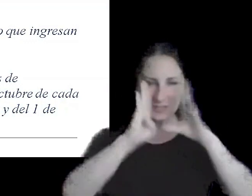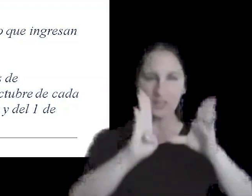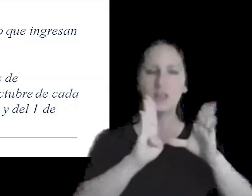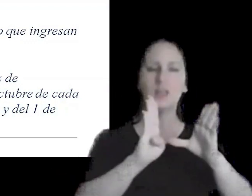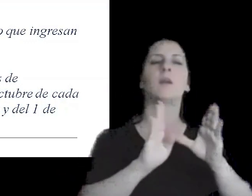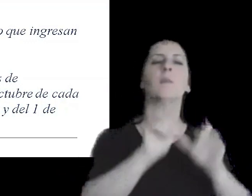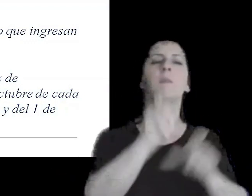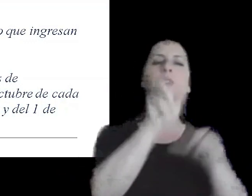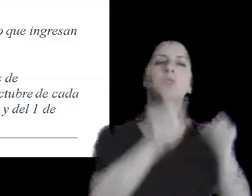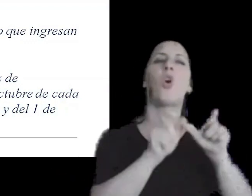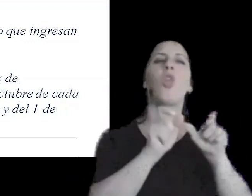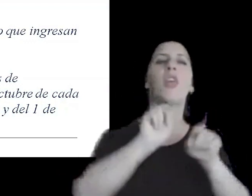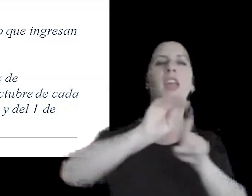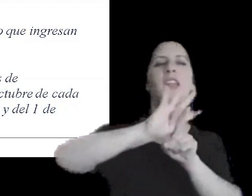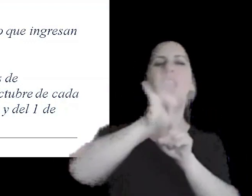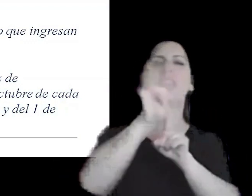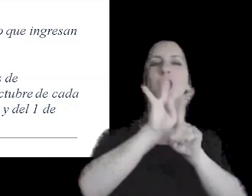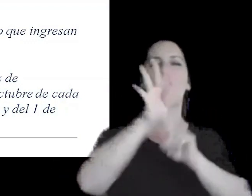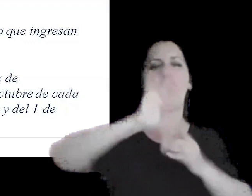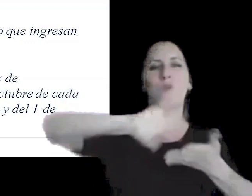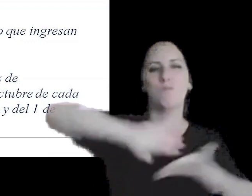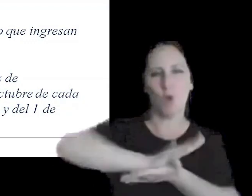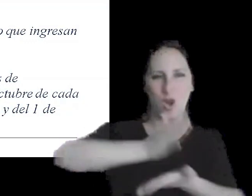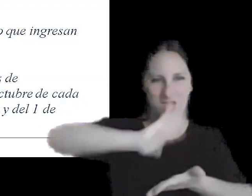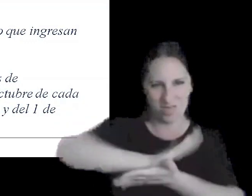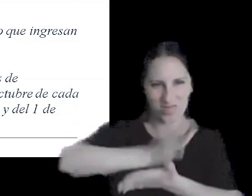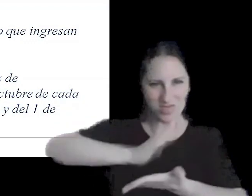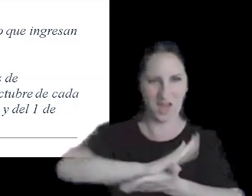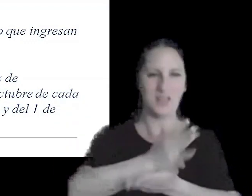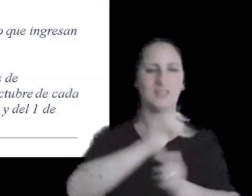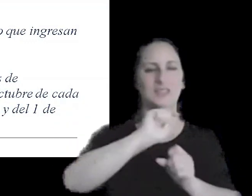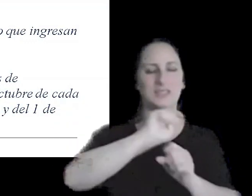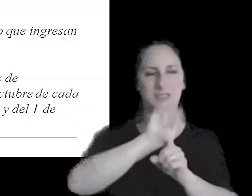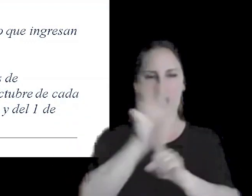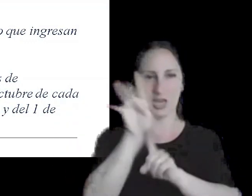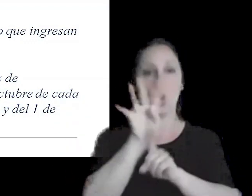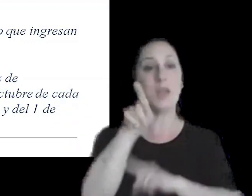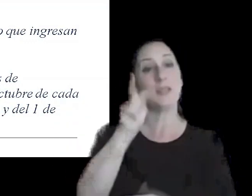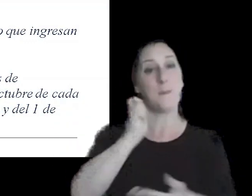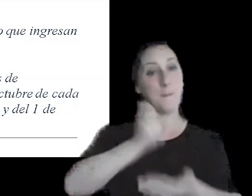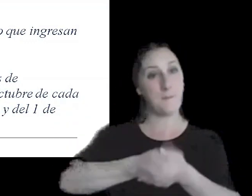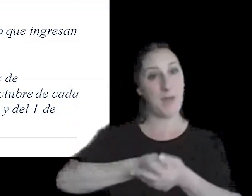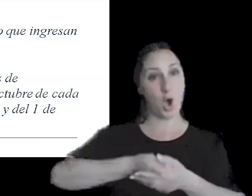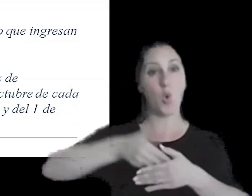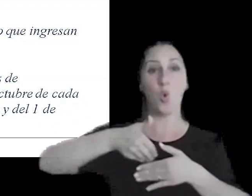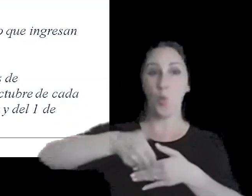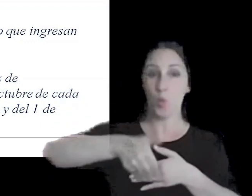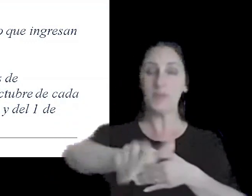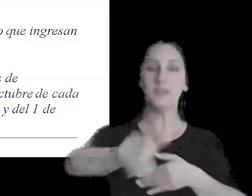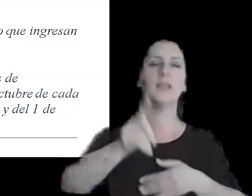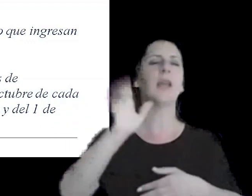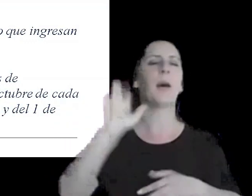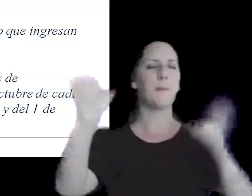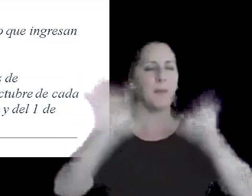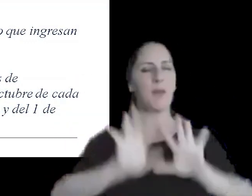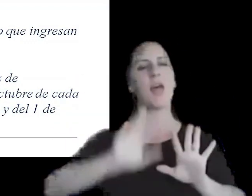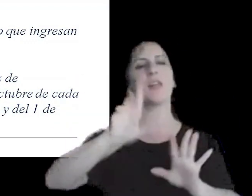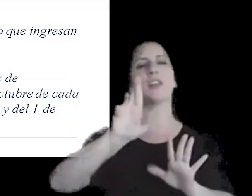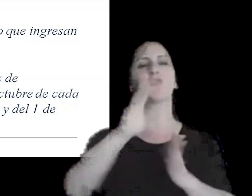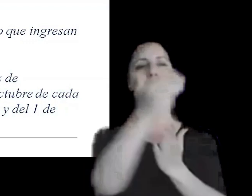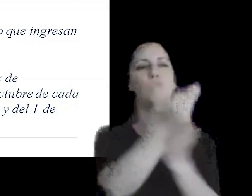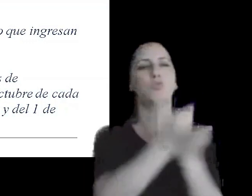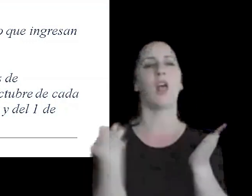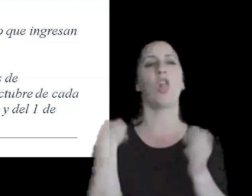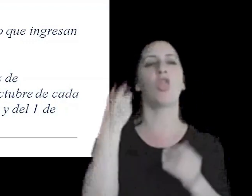de molienda de trigo originalmente este pago a cuenta estaba previsto en la resolución general